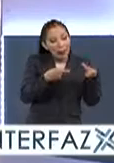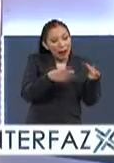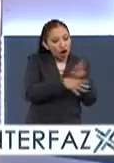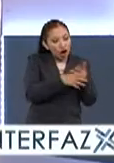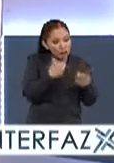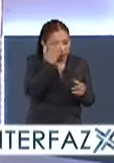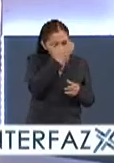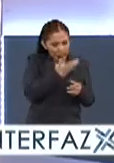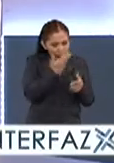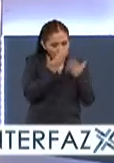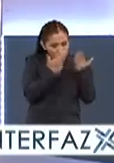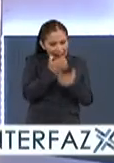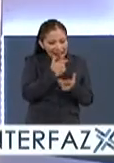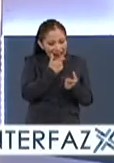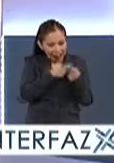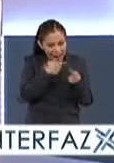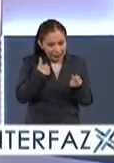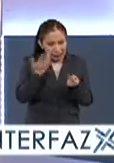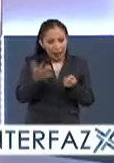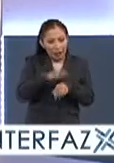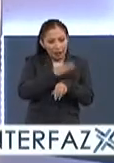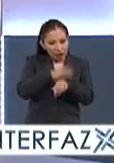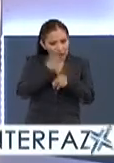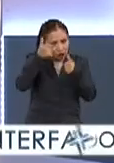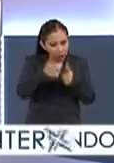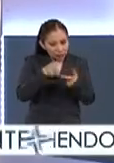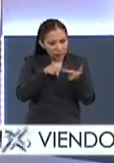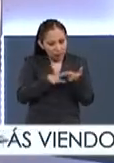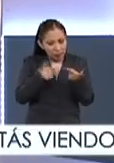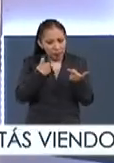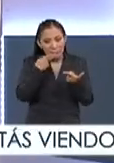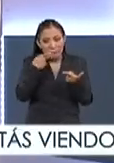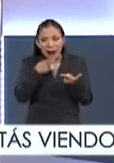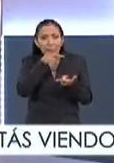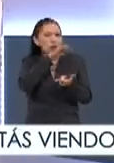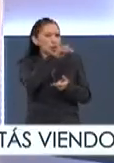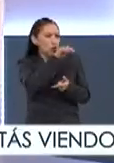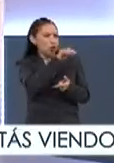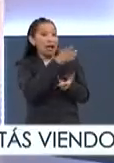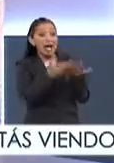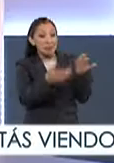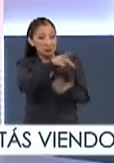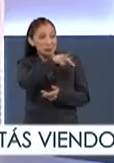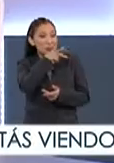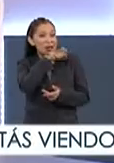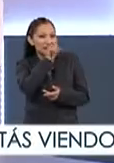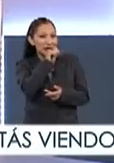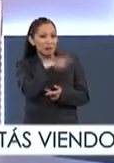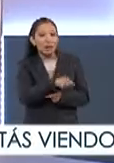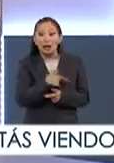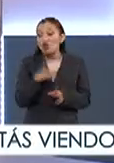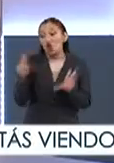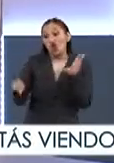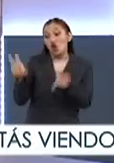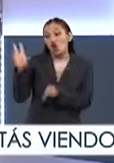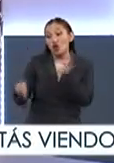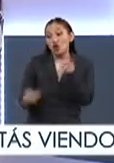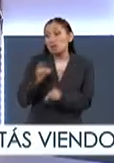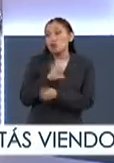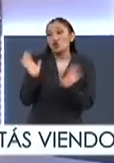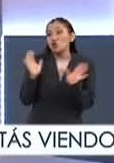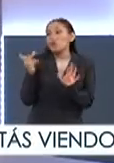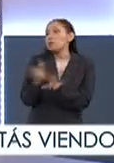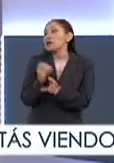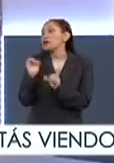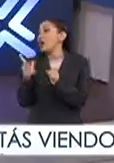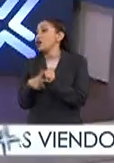cosas, o sea, estudiar inglés, a empezar a tener buen promedio, hablar con sus papás, porque muchas veces los papás también te limitan, o sea, como que el miedo de